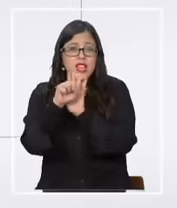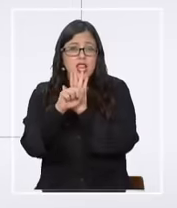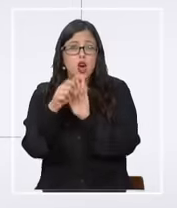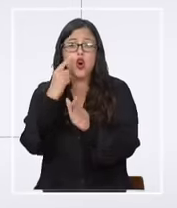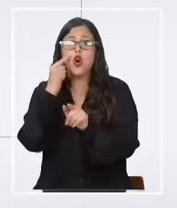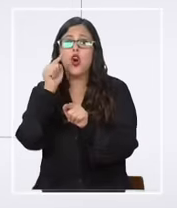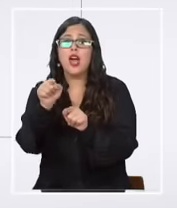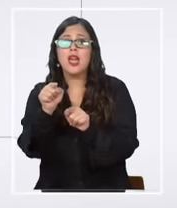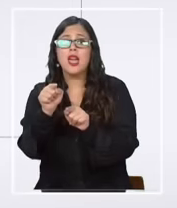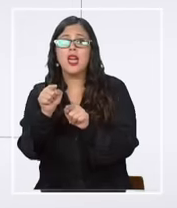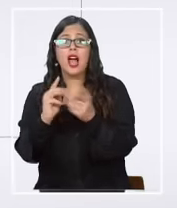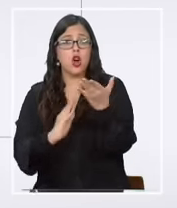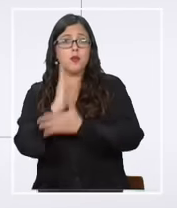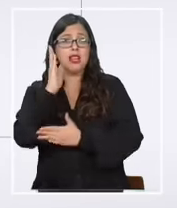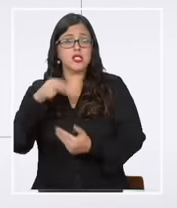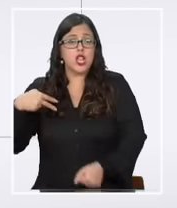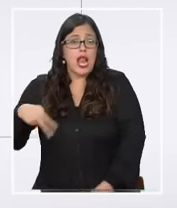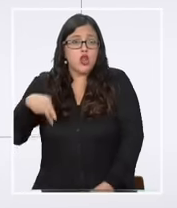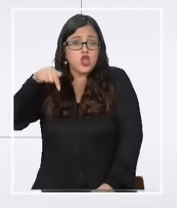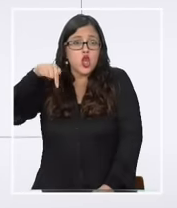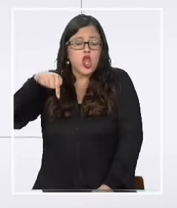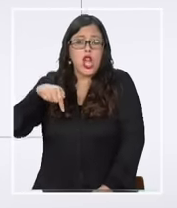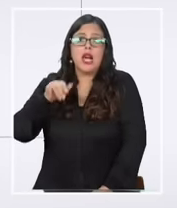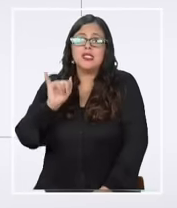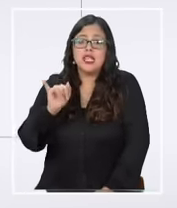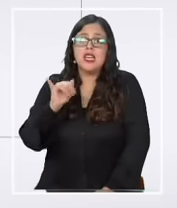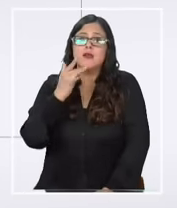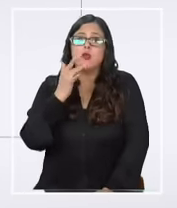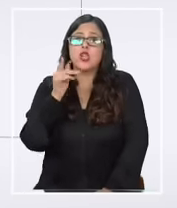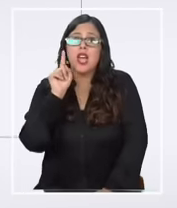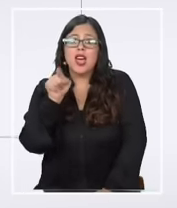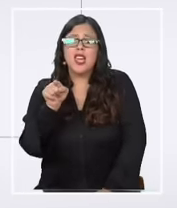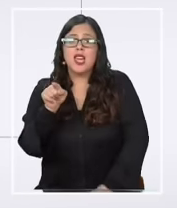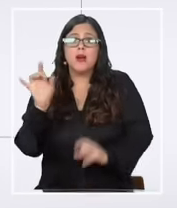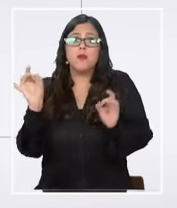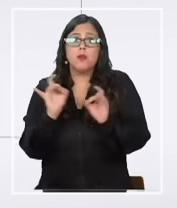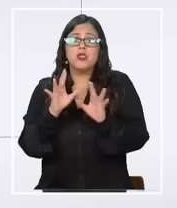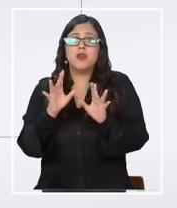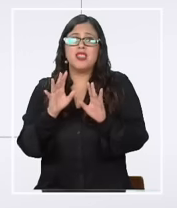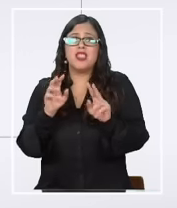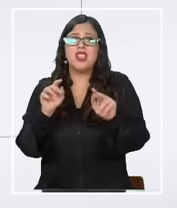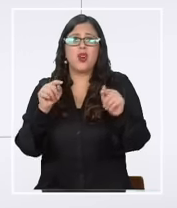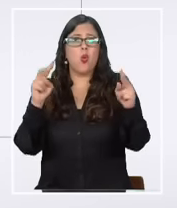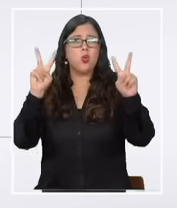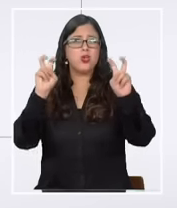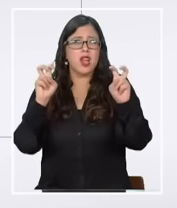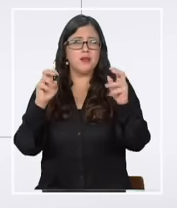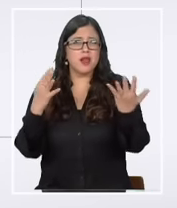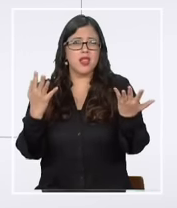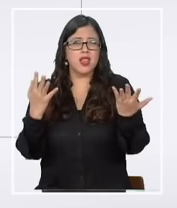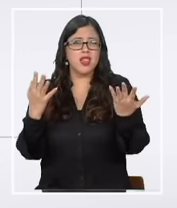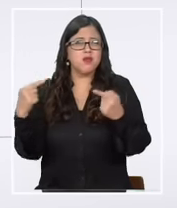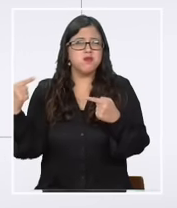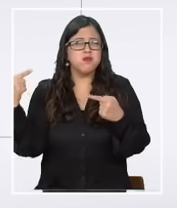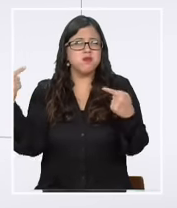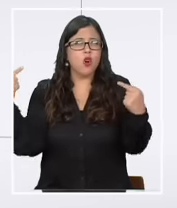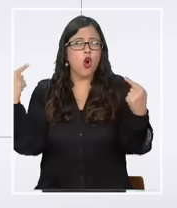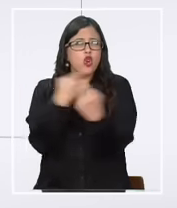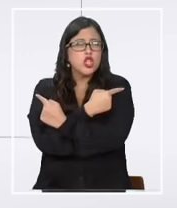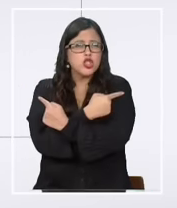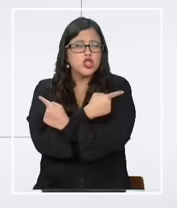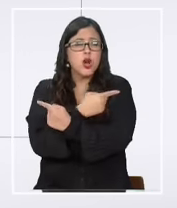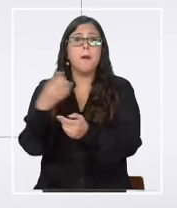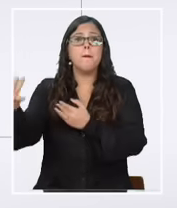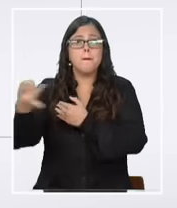nota en el comienzo el noticiario él niega porque ella habría un desmentido de la versión porque a ver me la están